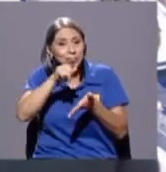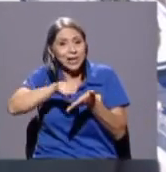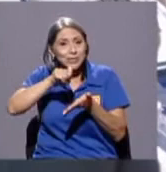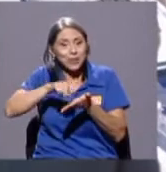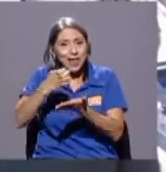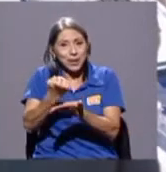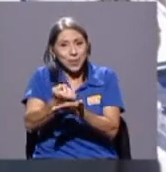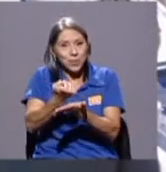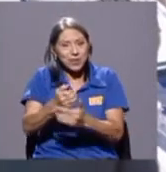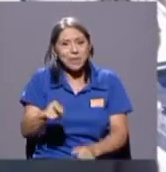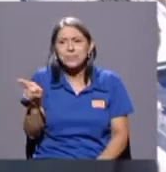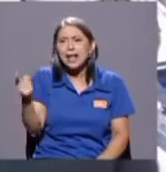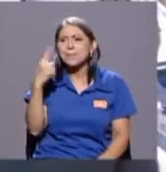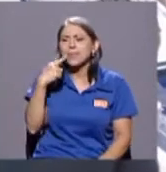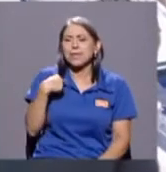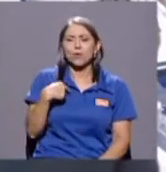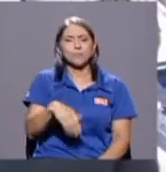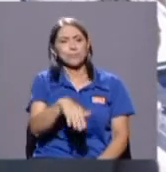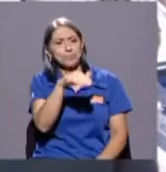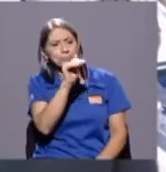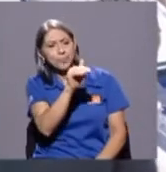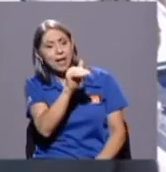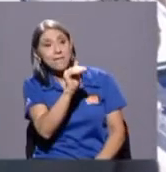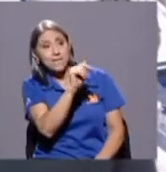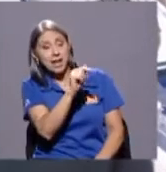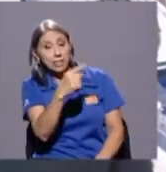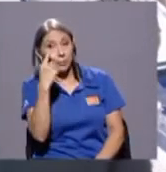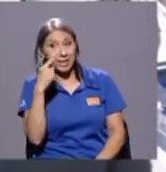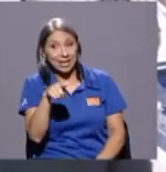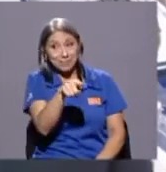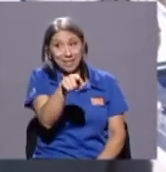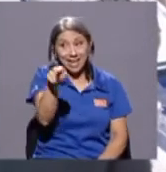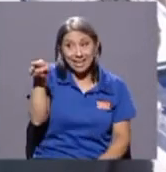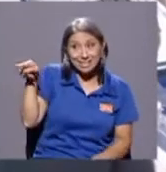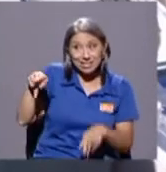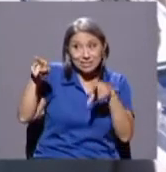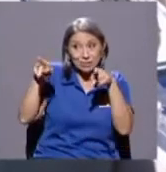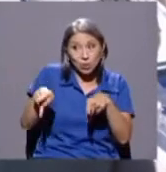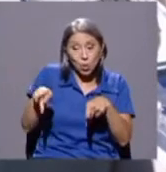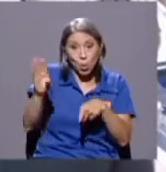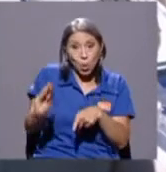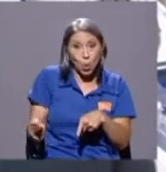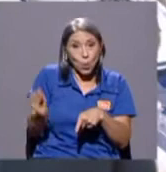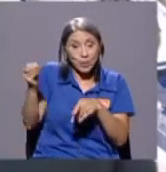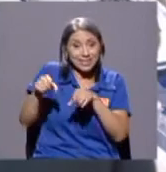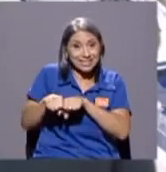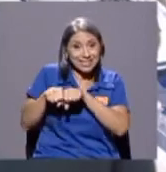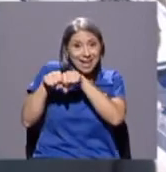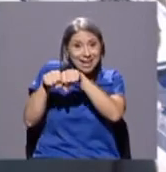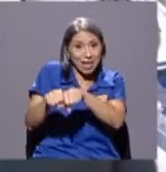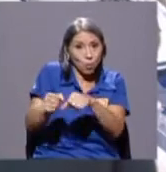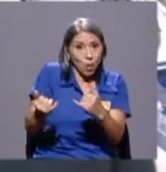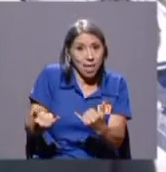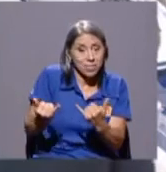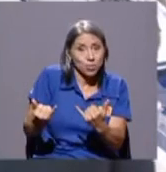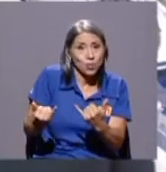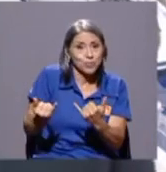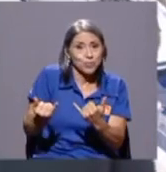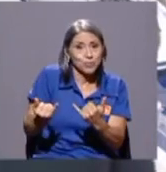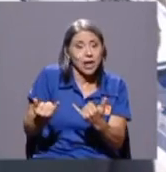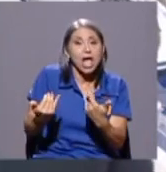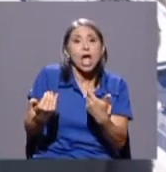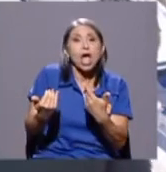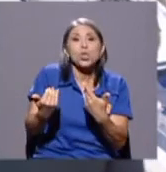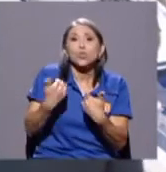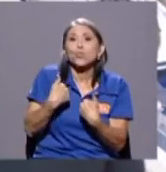me dijo, mire, Fernando, estos muchachos que se están graduando ese año recibieron